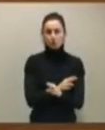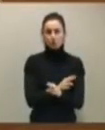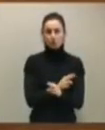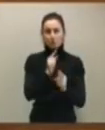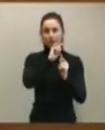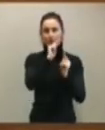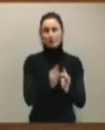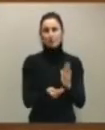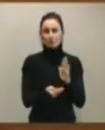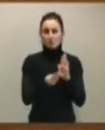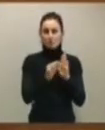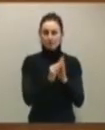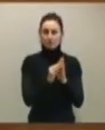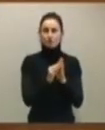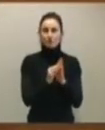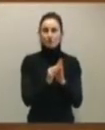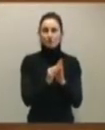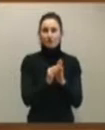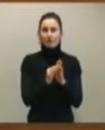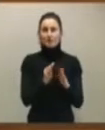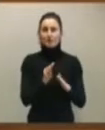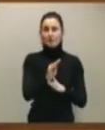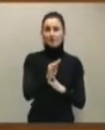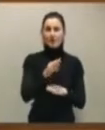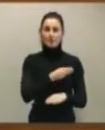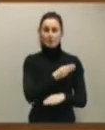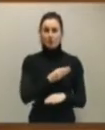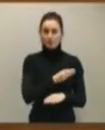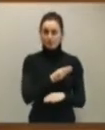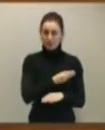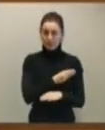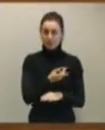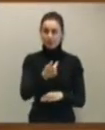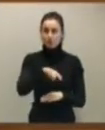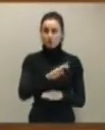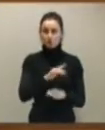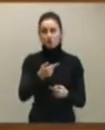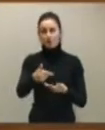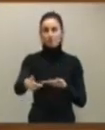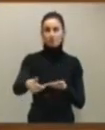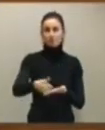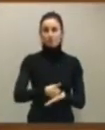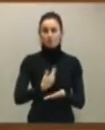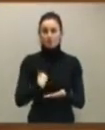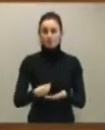presupuesto de los fondos destinados a Procuraduría… lo que les ha motivado a la presentación de esta iniciativa.